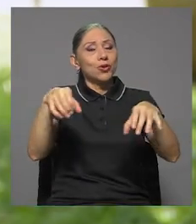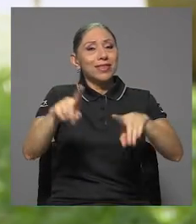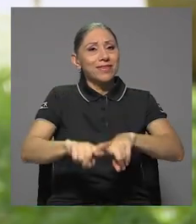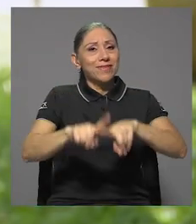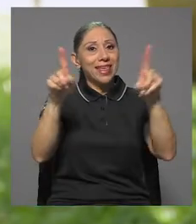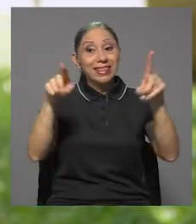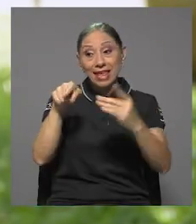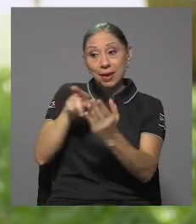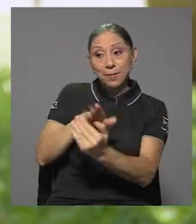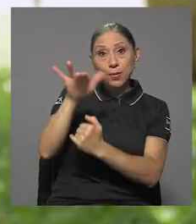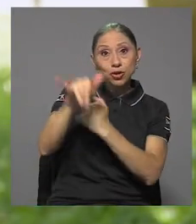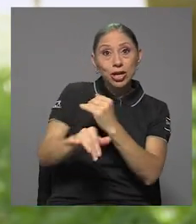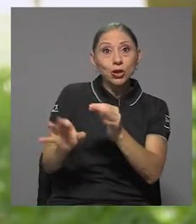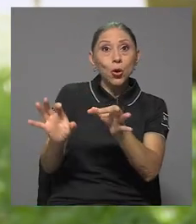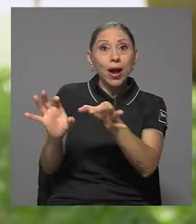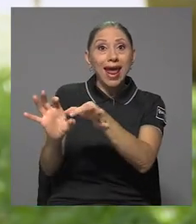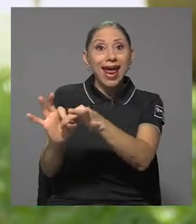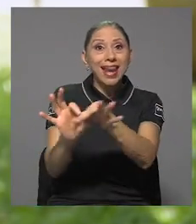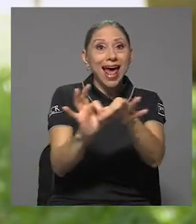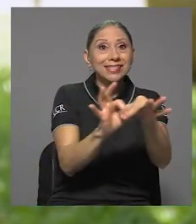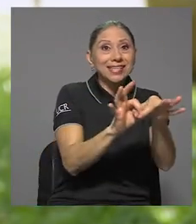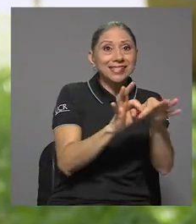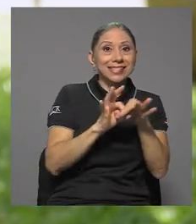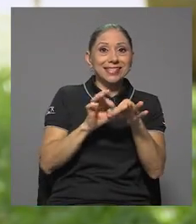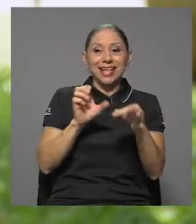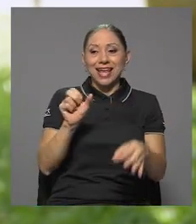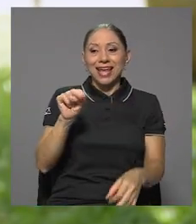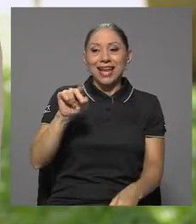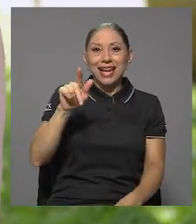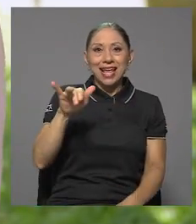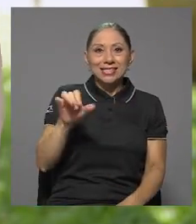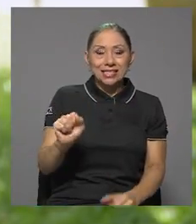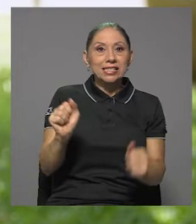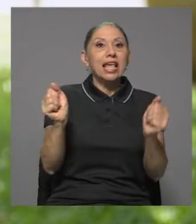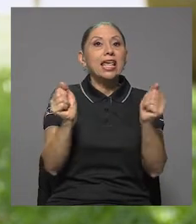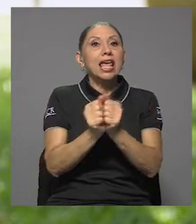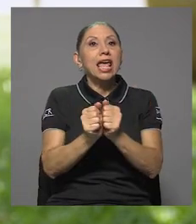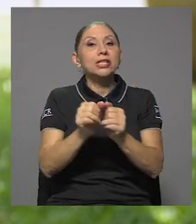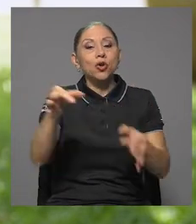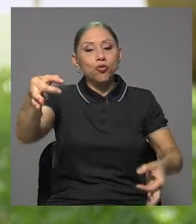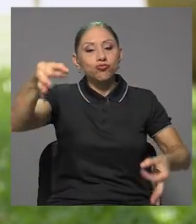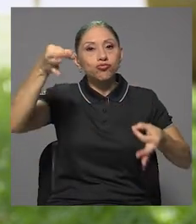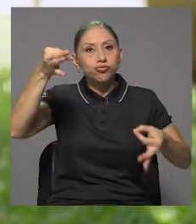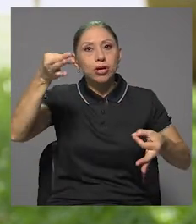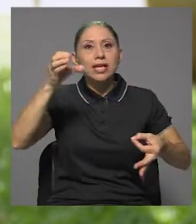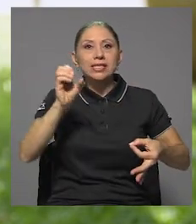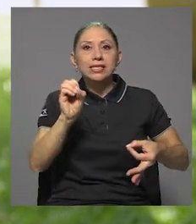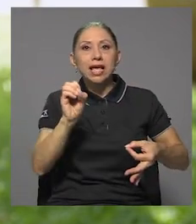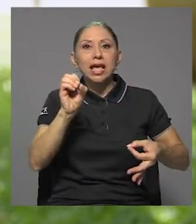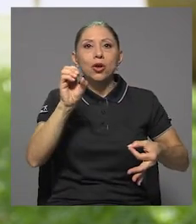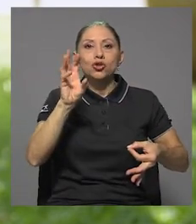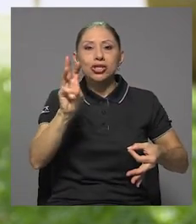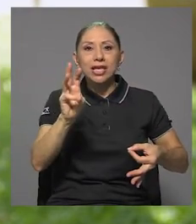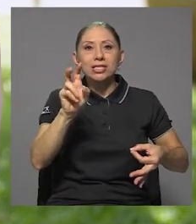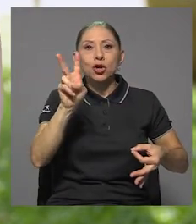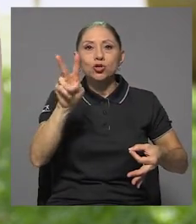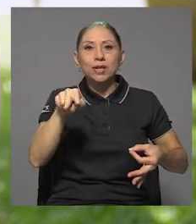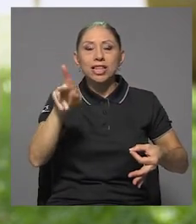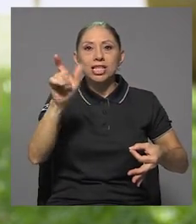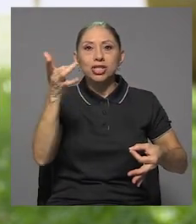El proyecto Enlaces, que se rige por la resolución de la BAS 06-2018,